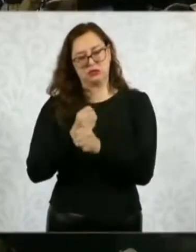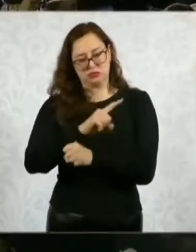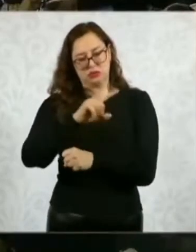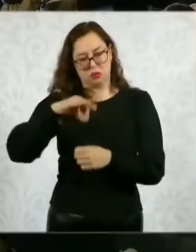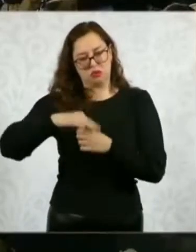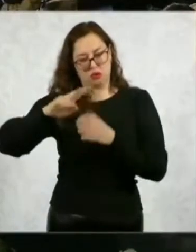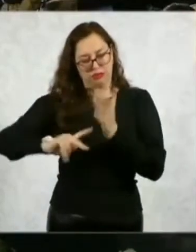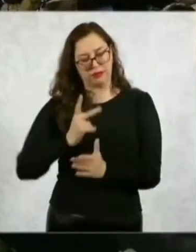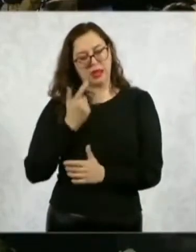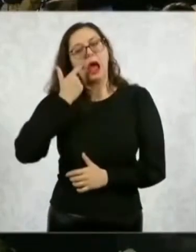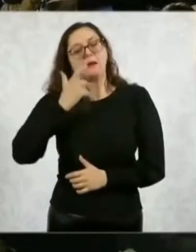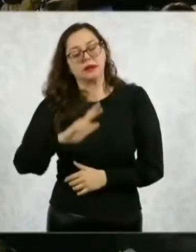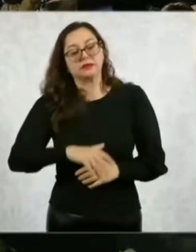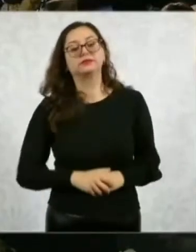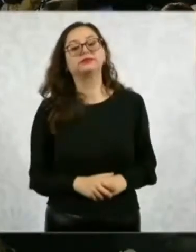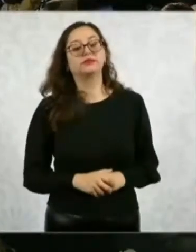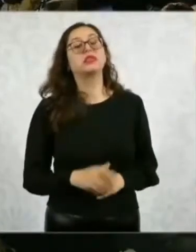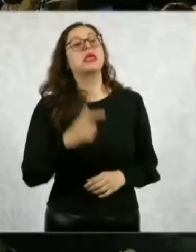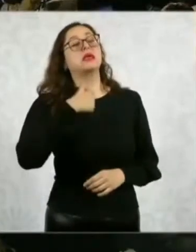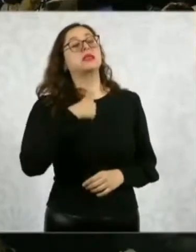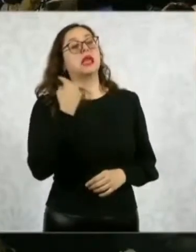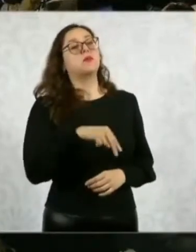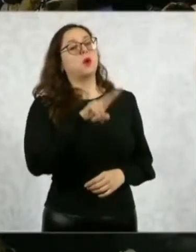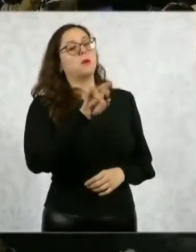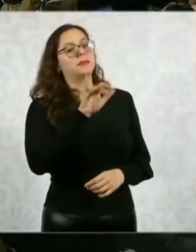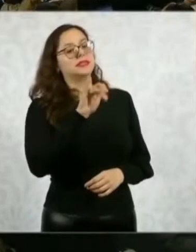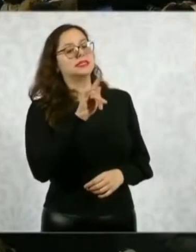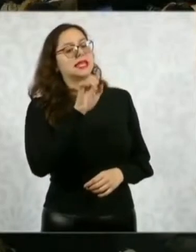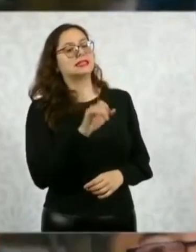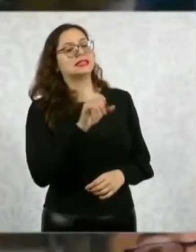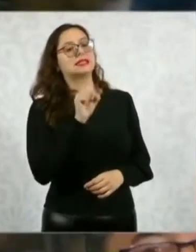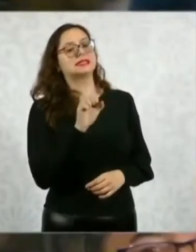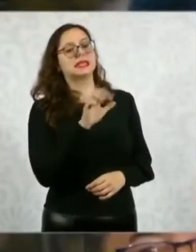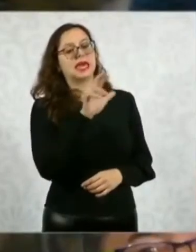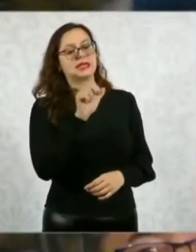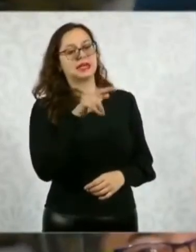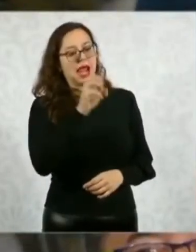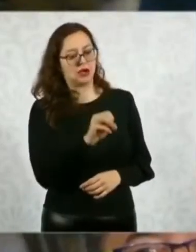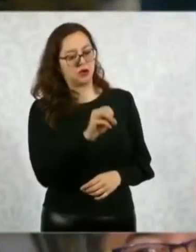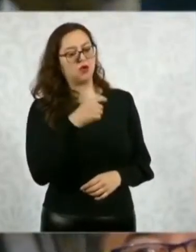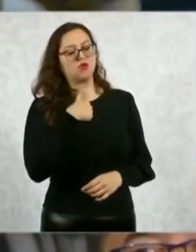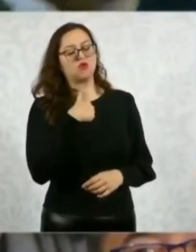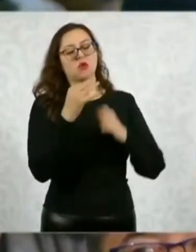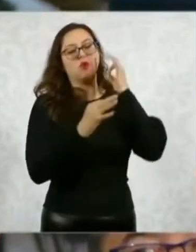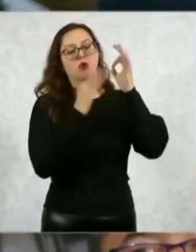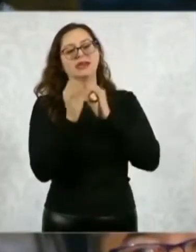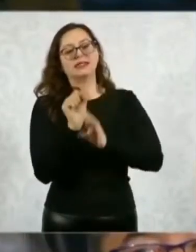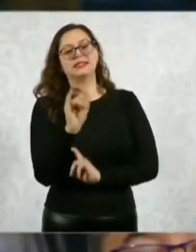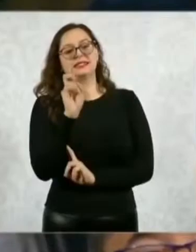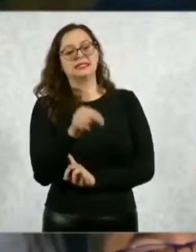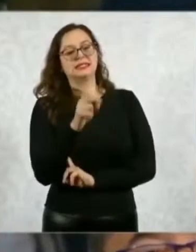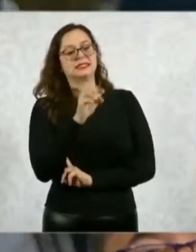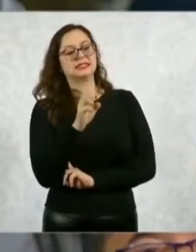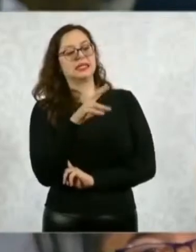Presidenta, Vicente Serrano, conductor de Sin Censura, muchas gracias por continuar con este ejercicio de apertura.